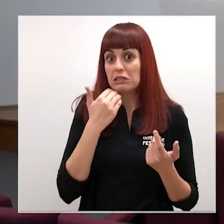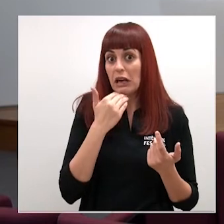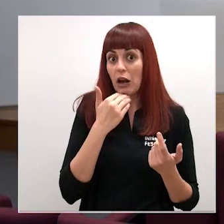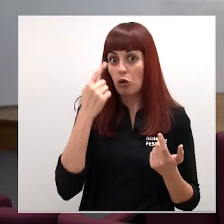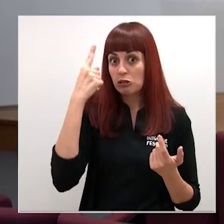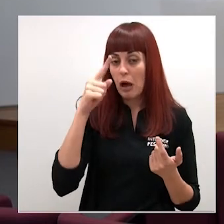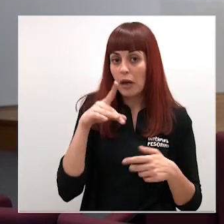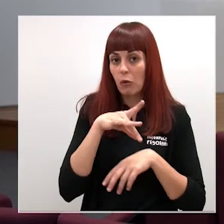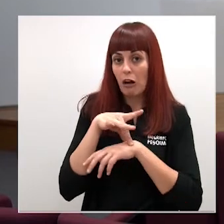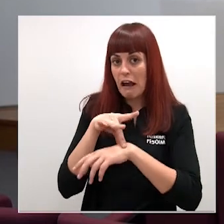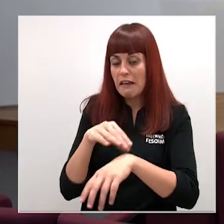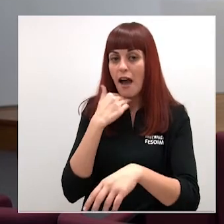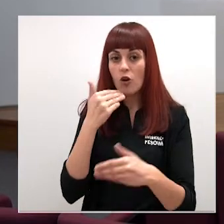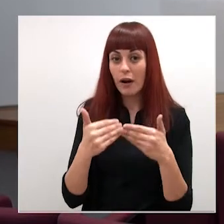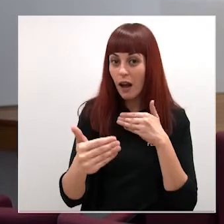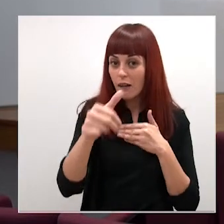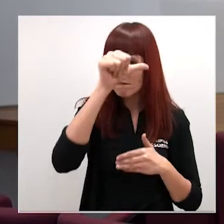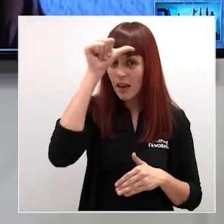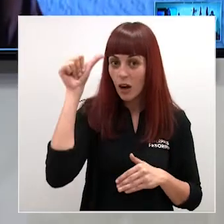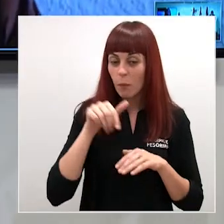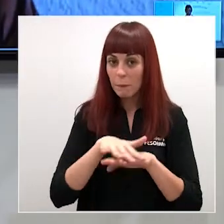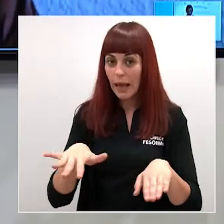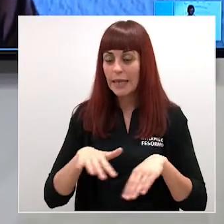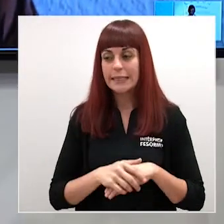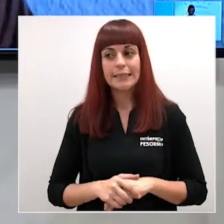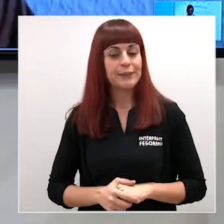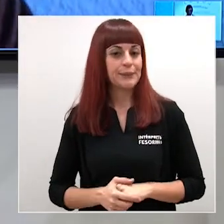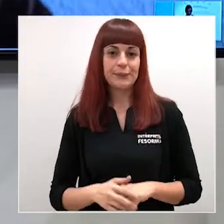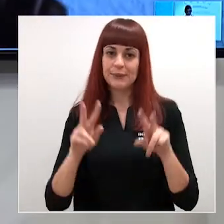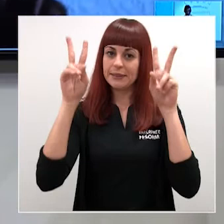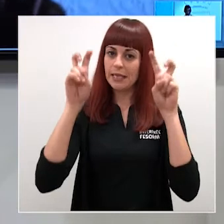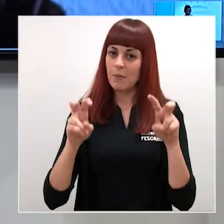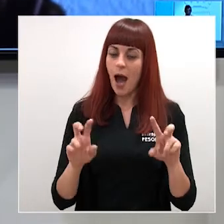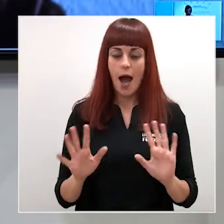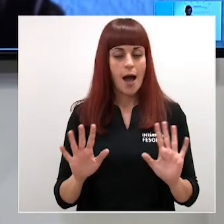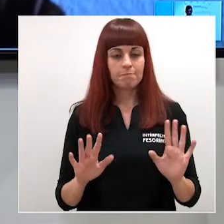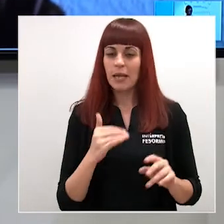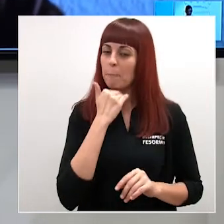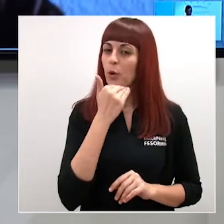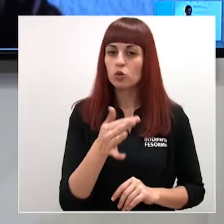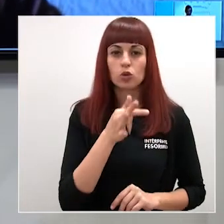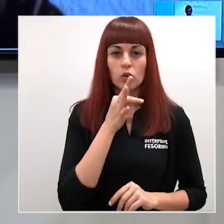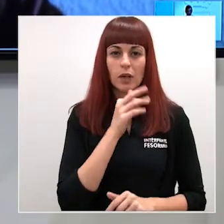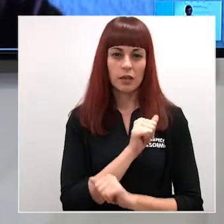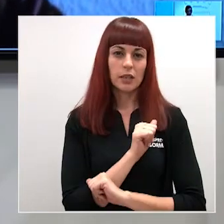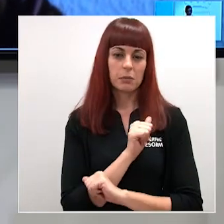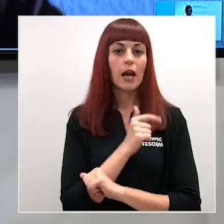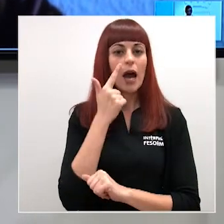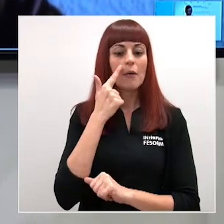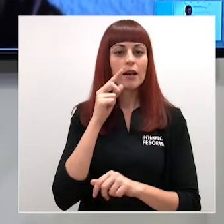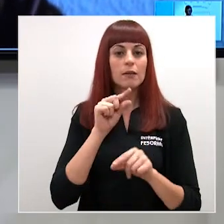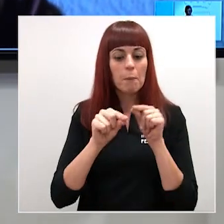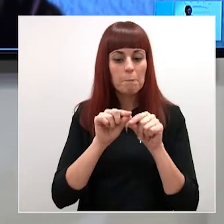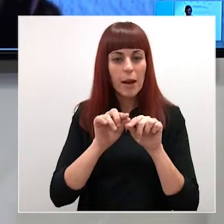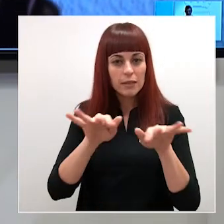hoja de ruta marcada en ese sentido muchas gracias está todavía el tema muy verde yo creo que hay esperar un poco a ver cómo evoluciona la pandemia